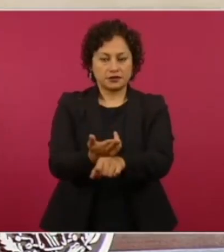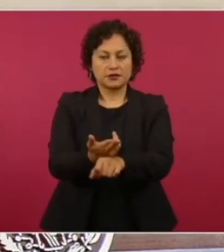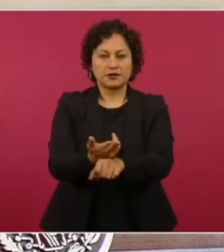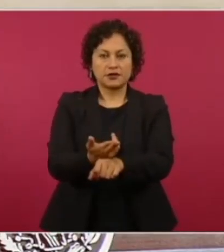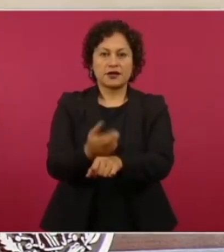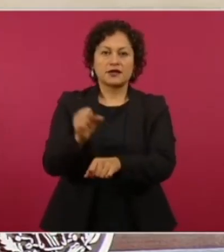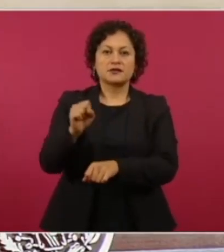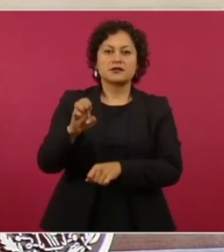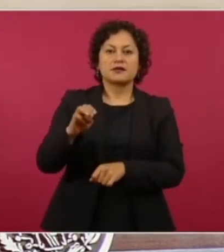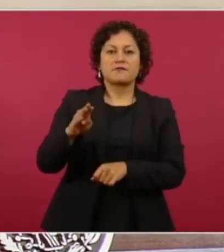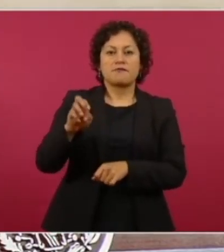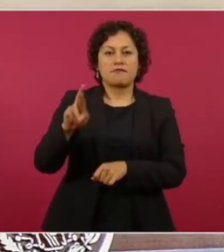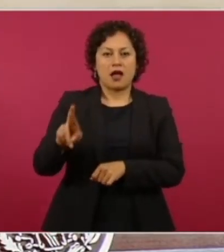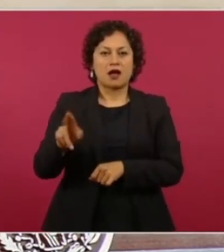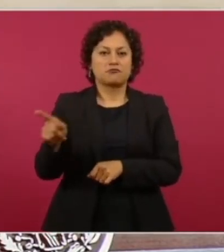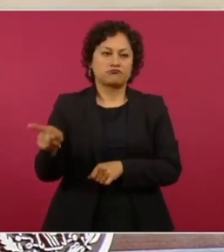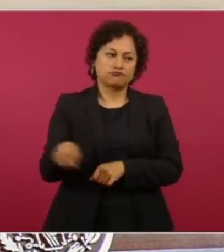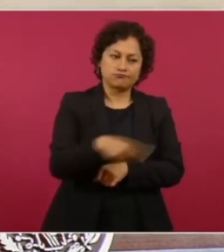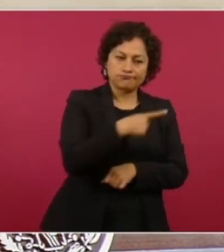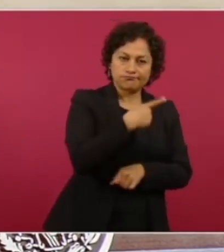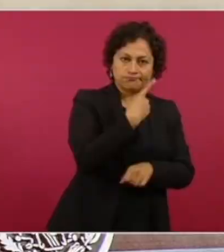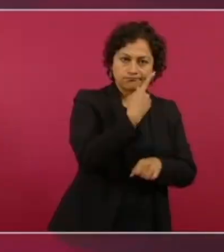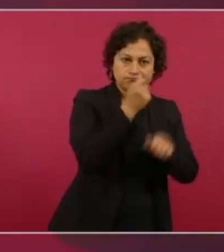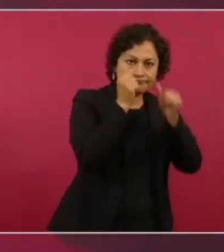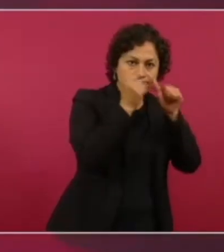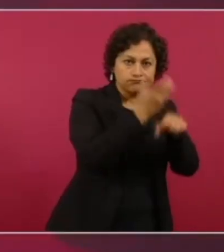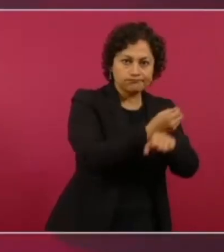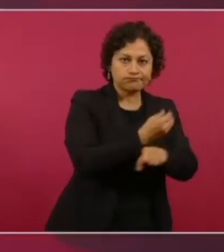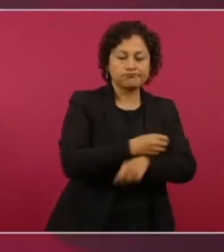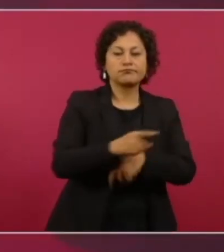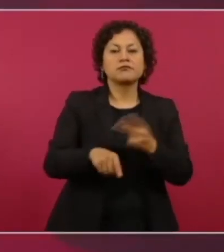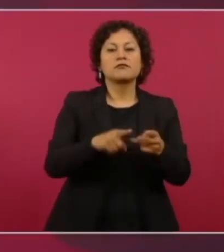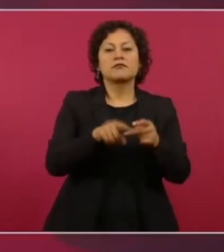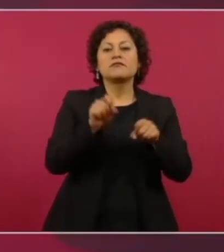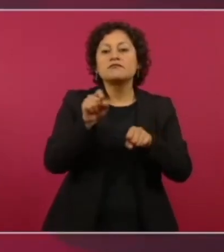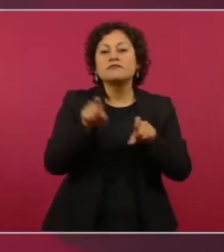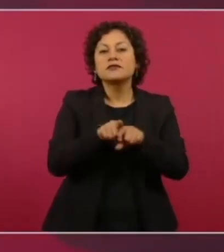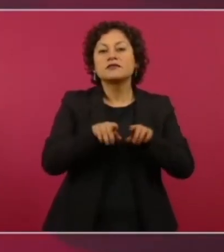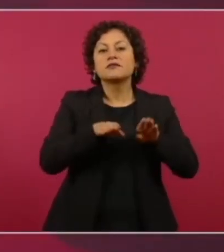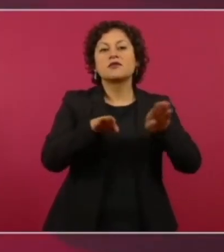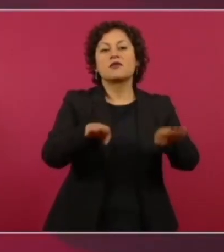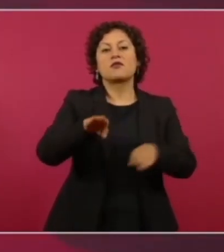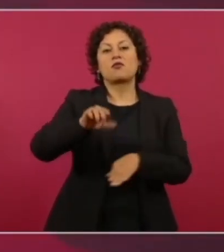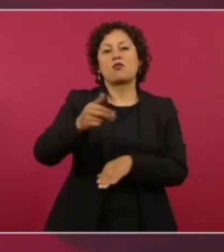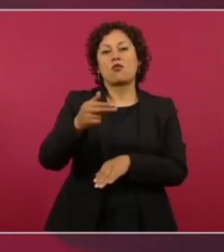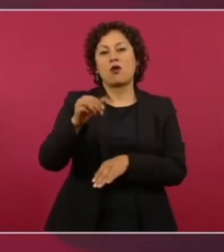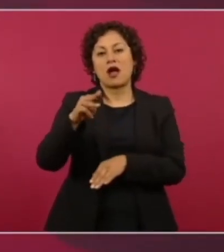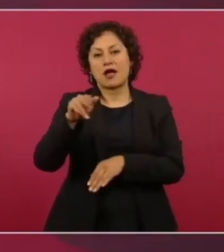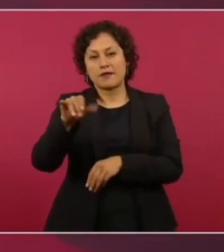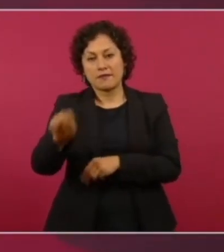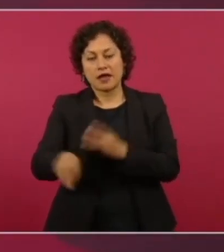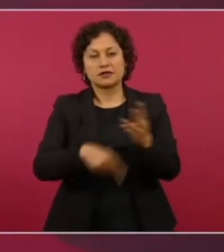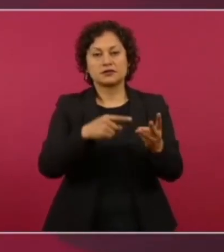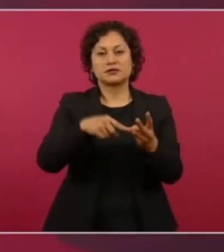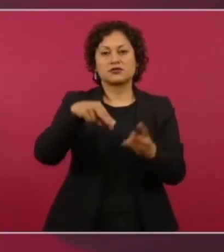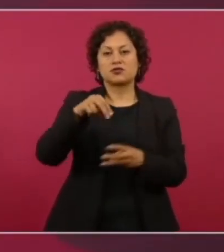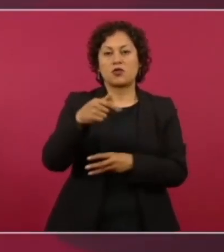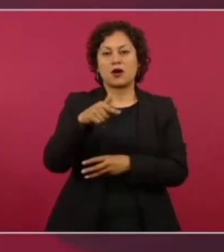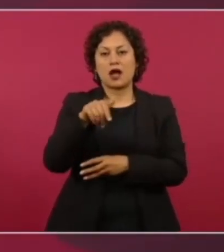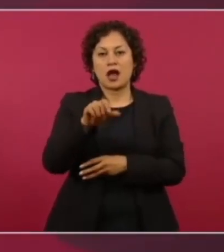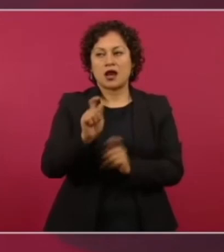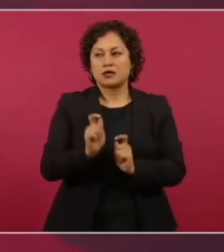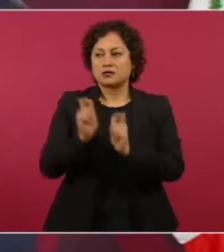Marina, igual el aeropuerto de Guaymas, el aeropuerto de Nogales a cargo de la Secretaría de Defensa,